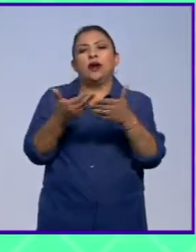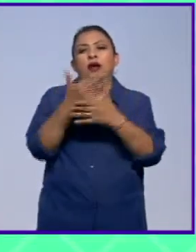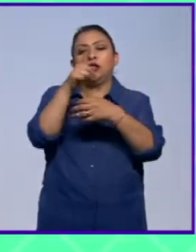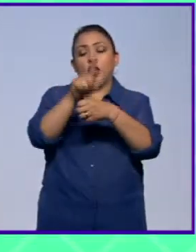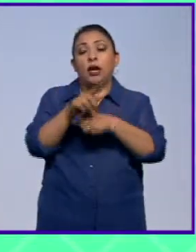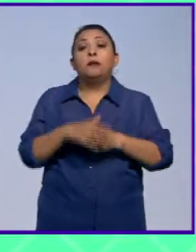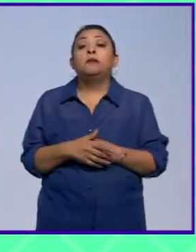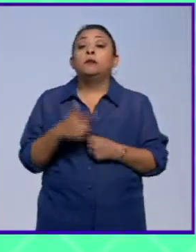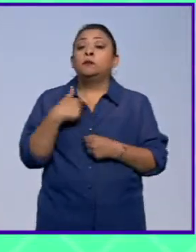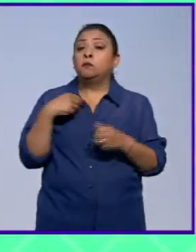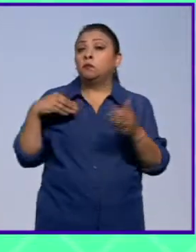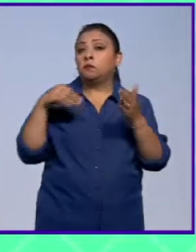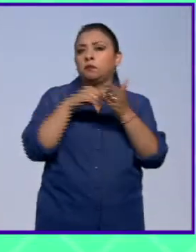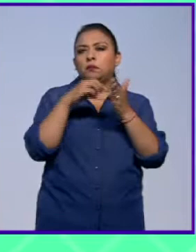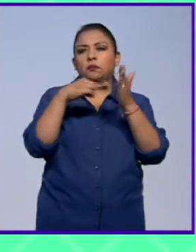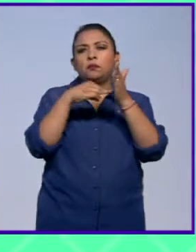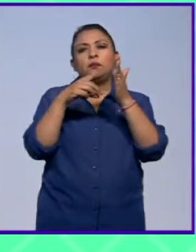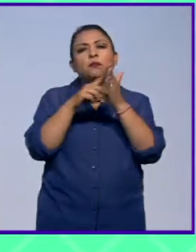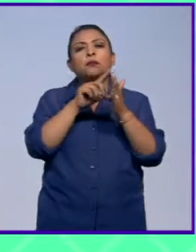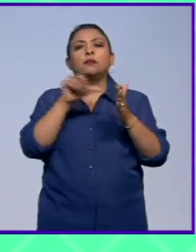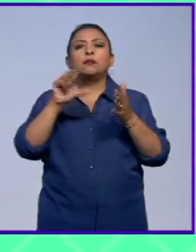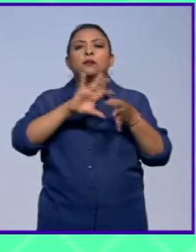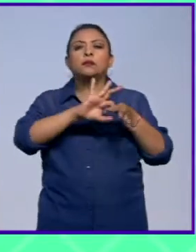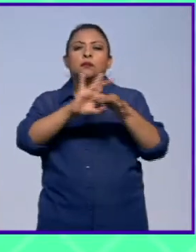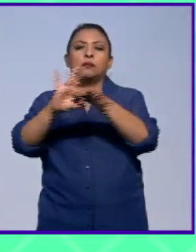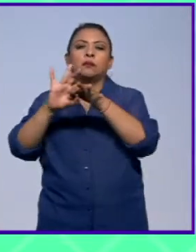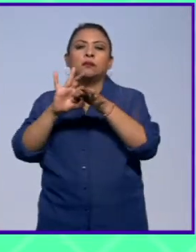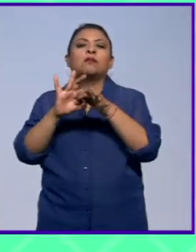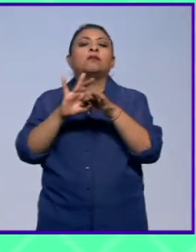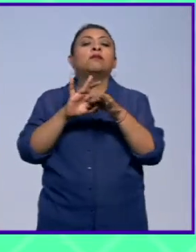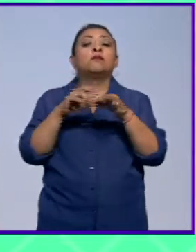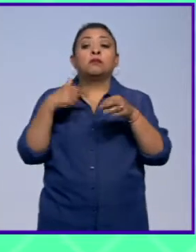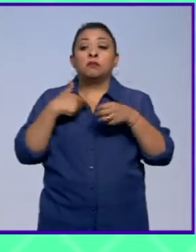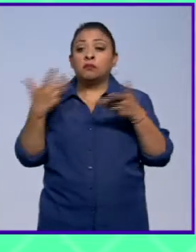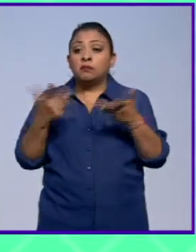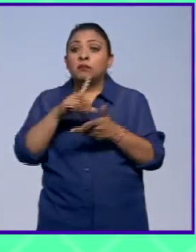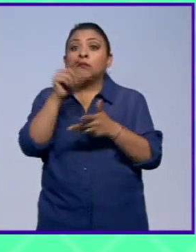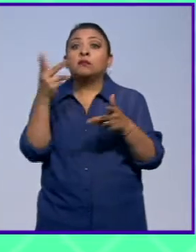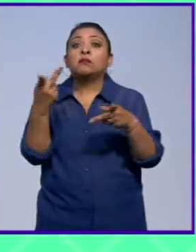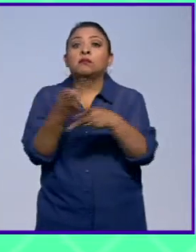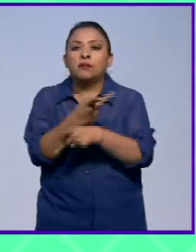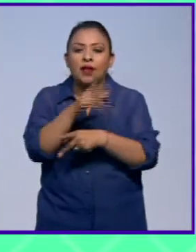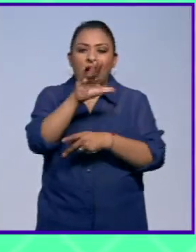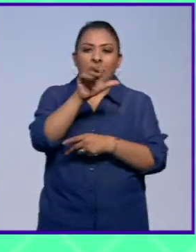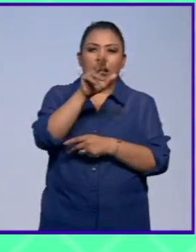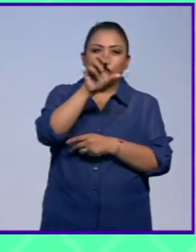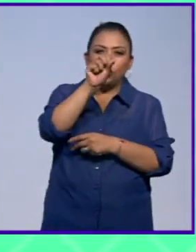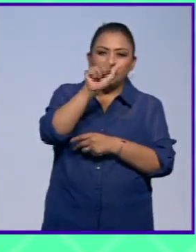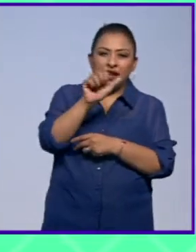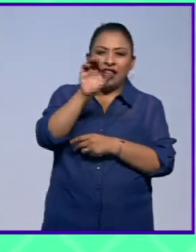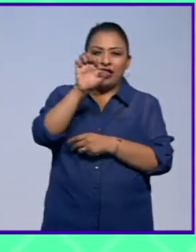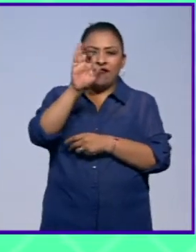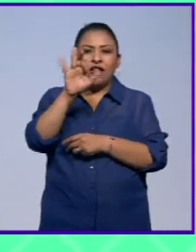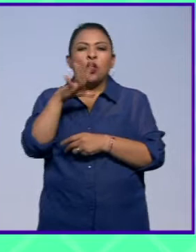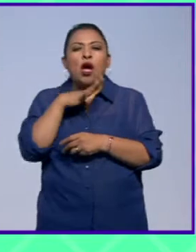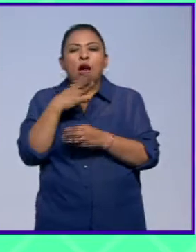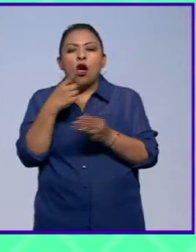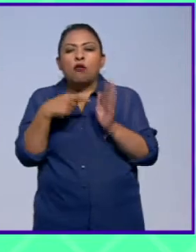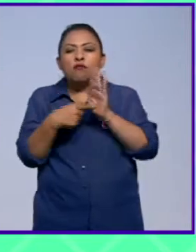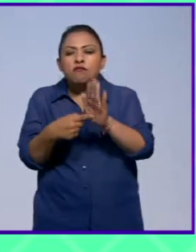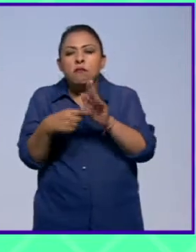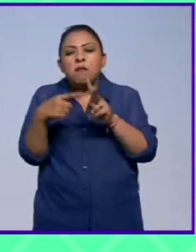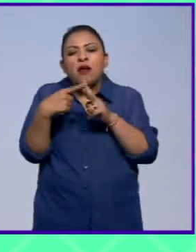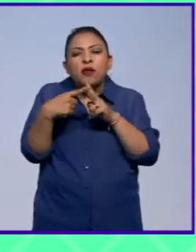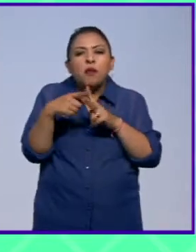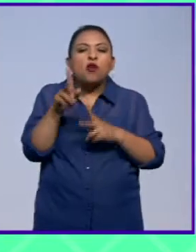Yo estoy haciendo un modelo de una red de causa-efecto que bajo un modelamiento matemático de